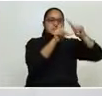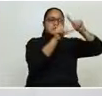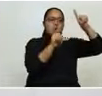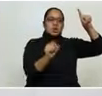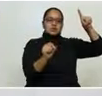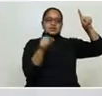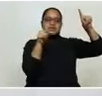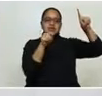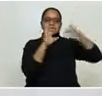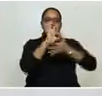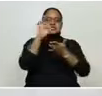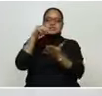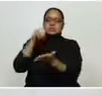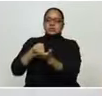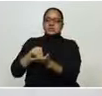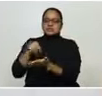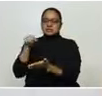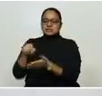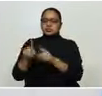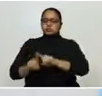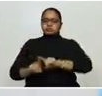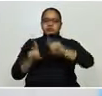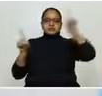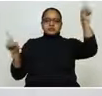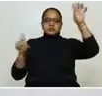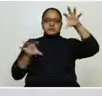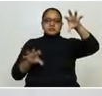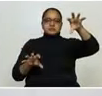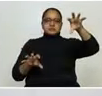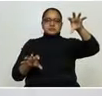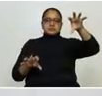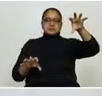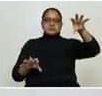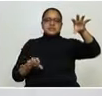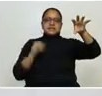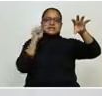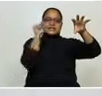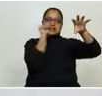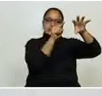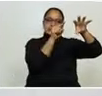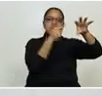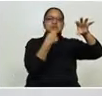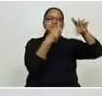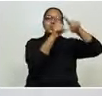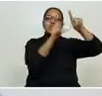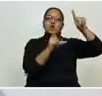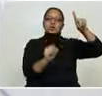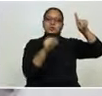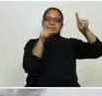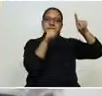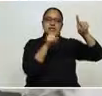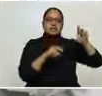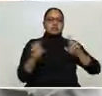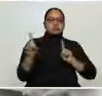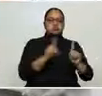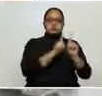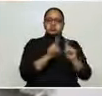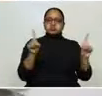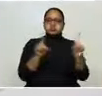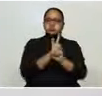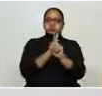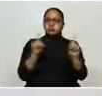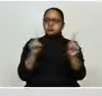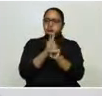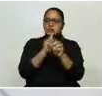Francisco Morazán, especialmente Distrito Central, Cortés hay una movilidad diaria, es una movilidad de